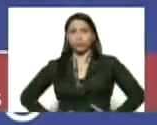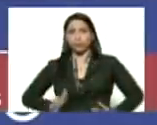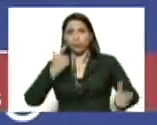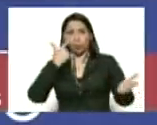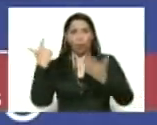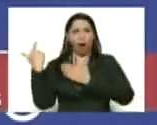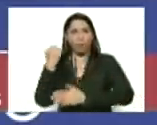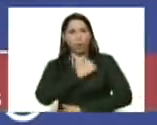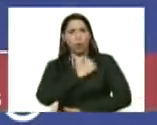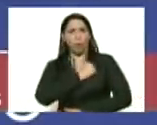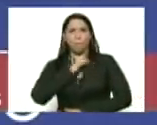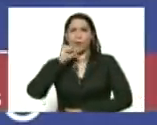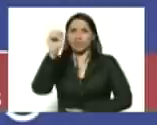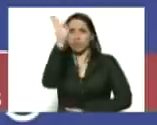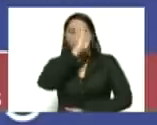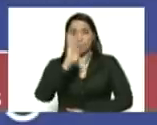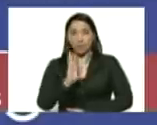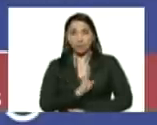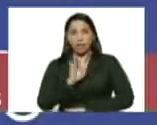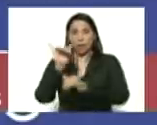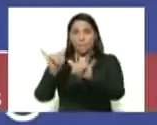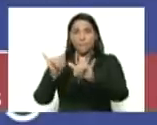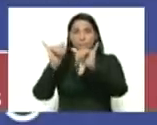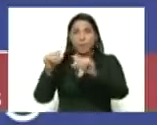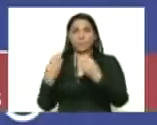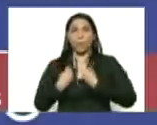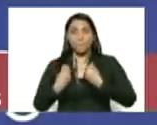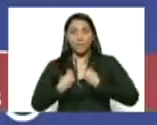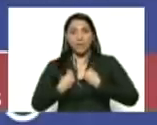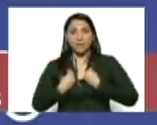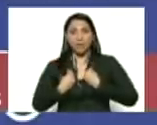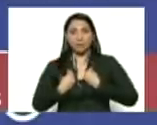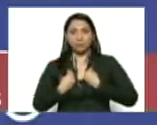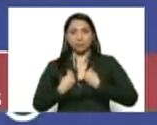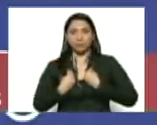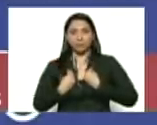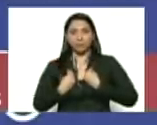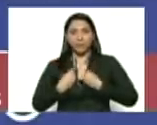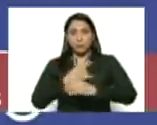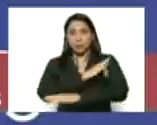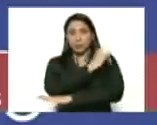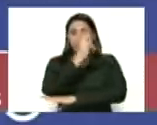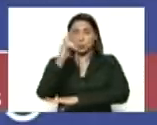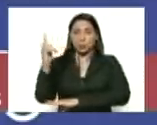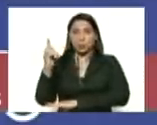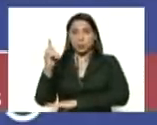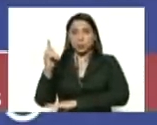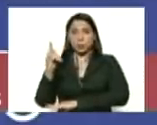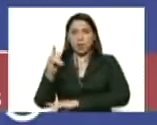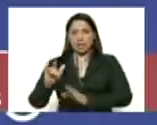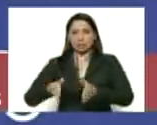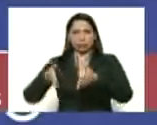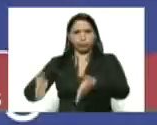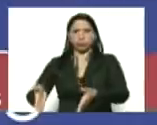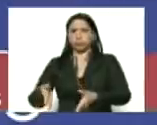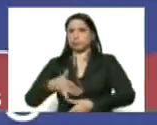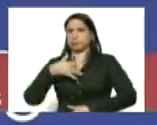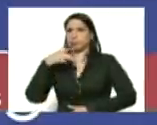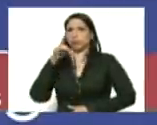compatriotas brasileros de ahí, de Manaos, de la Amazona. A cubrirlos todos. ¡Qué dolor!